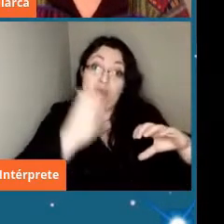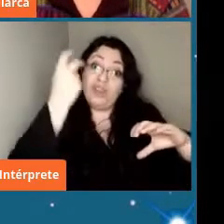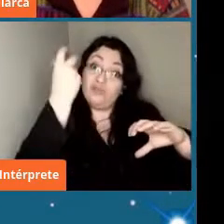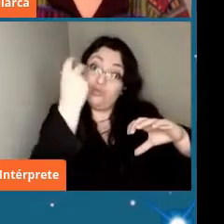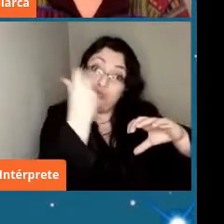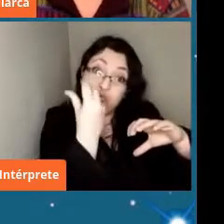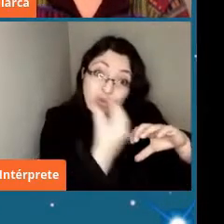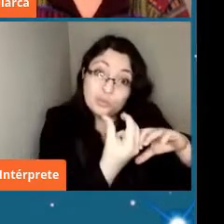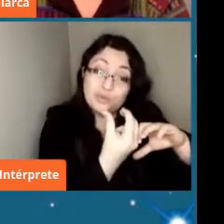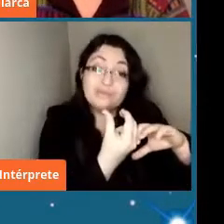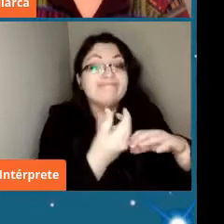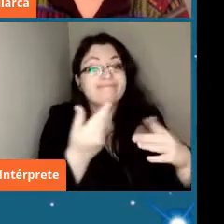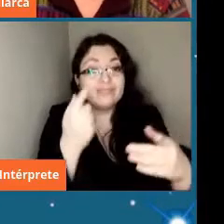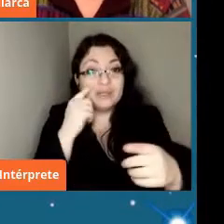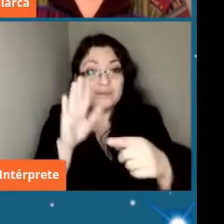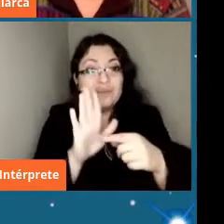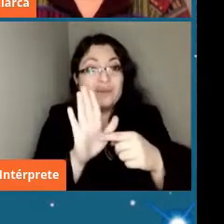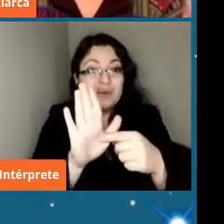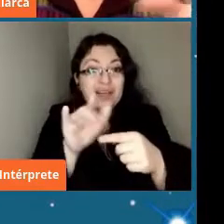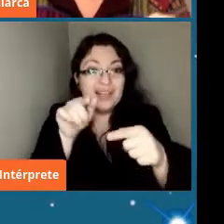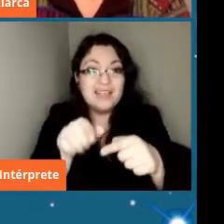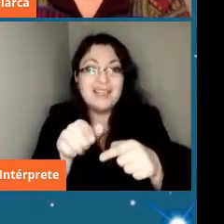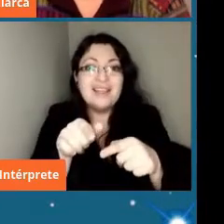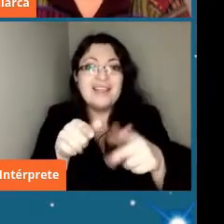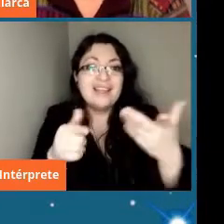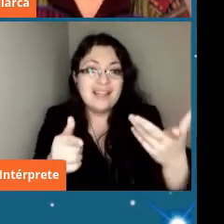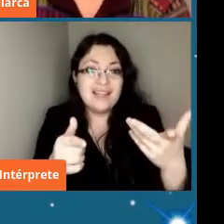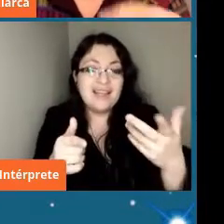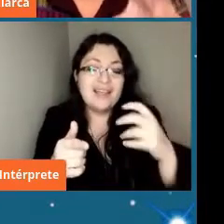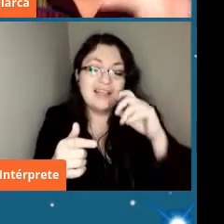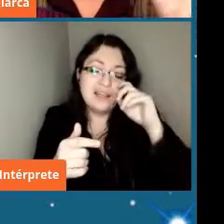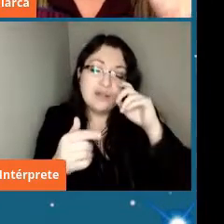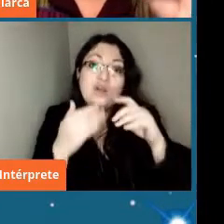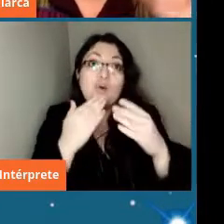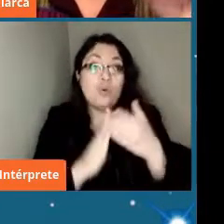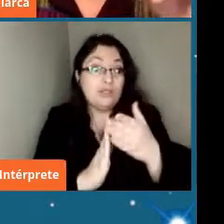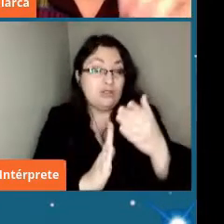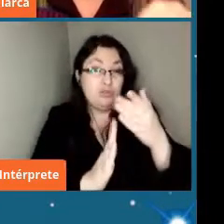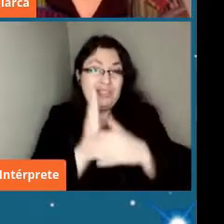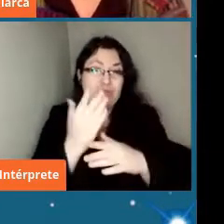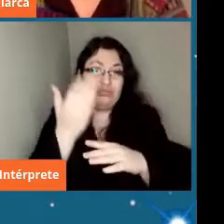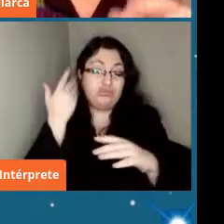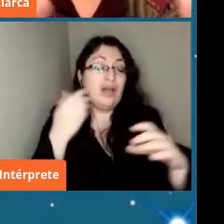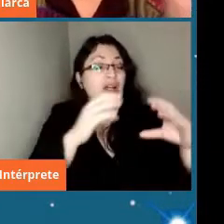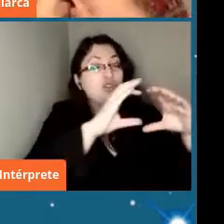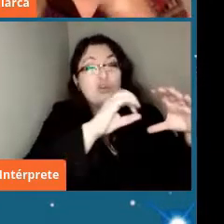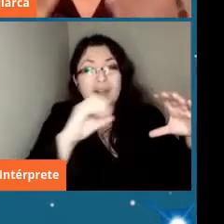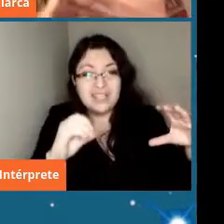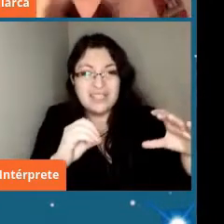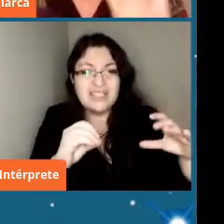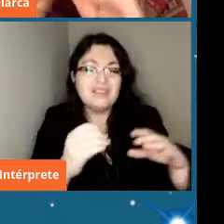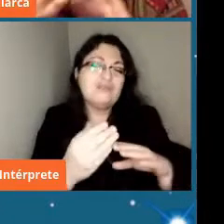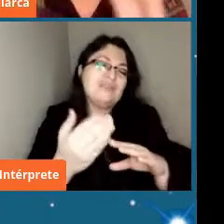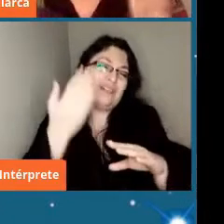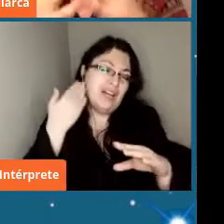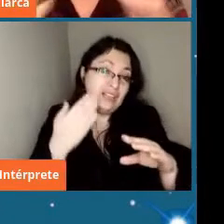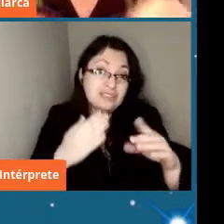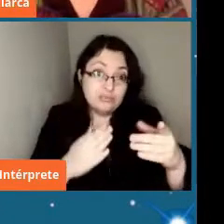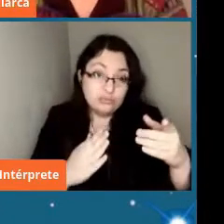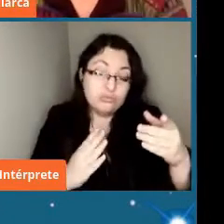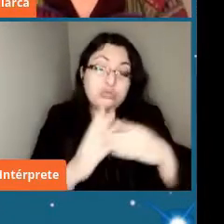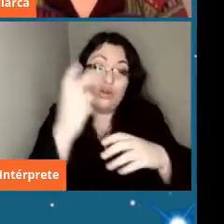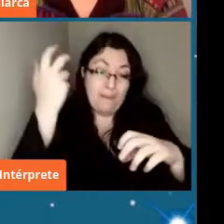vemos acá que los impactos desde la formación de los planetesimales después de la creación inicial empieza entonces